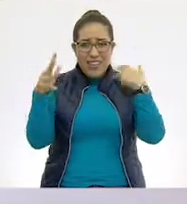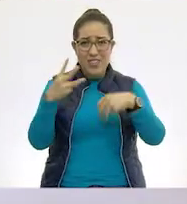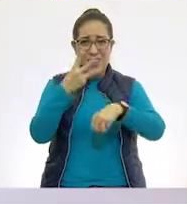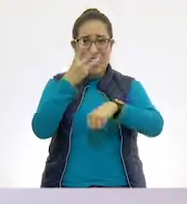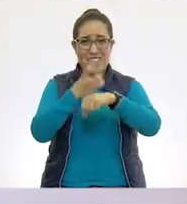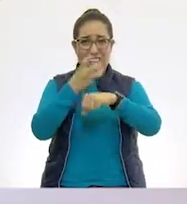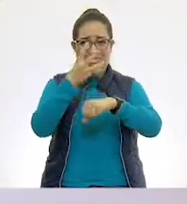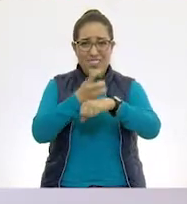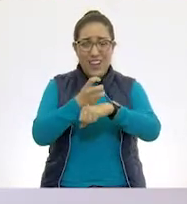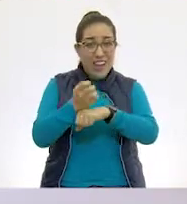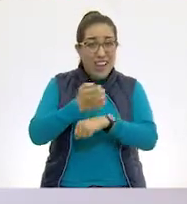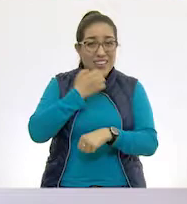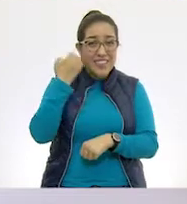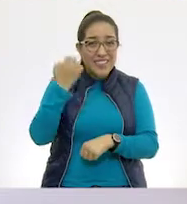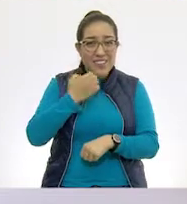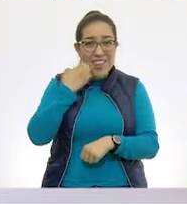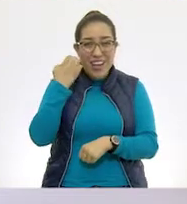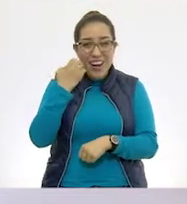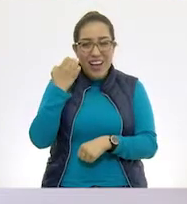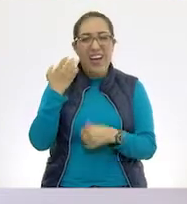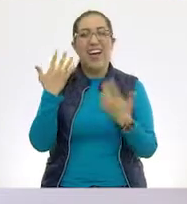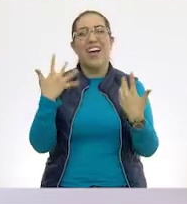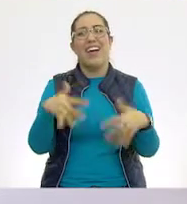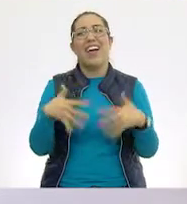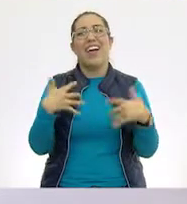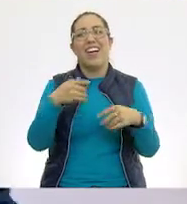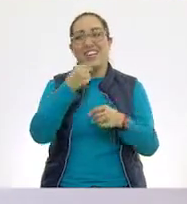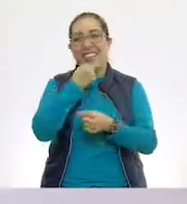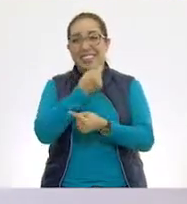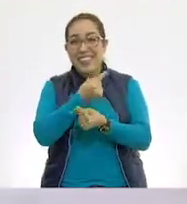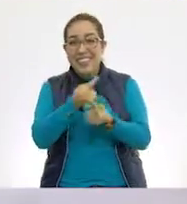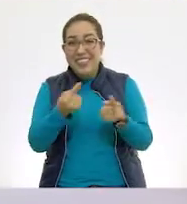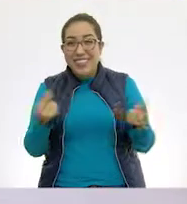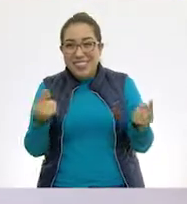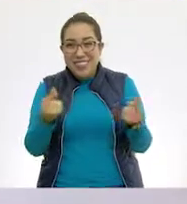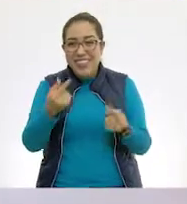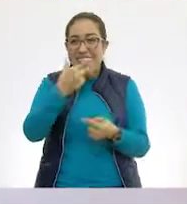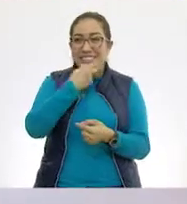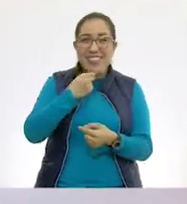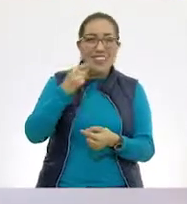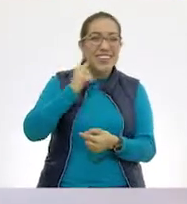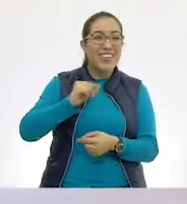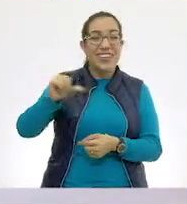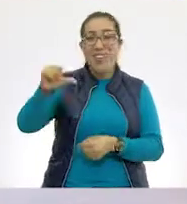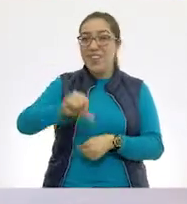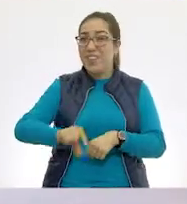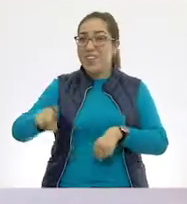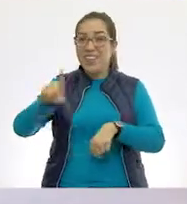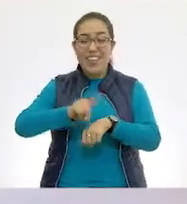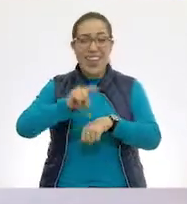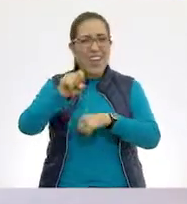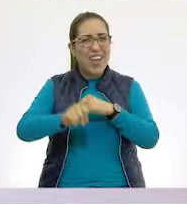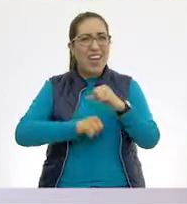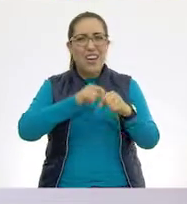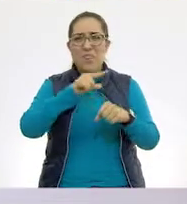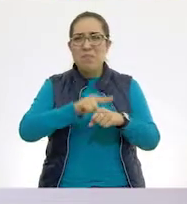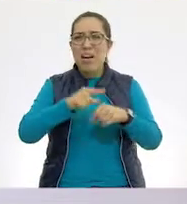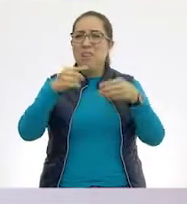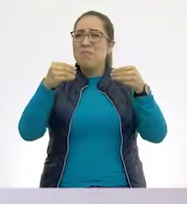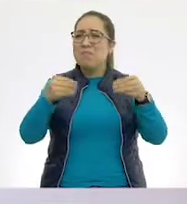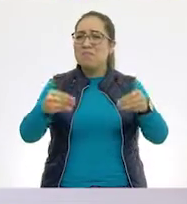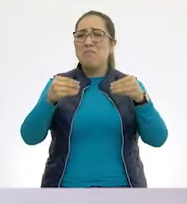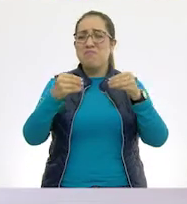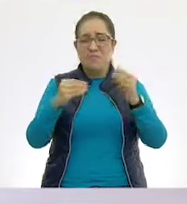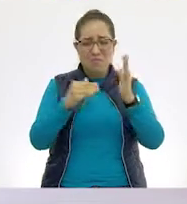grados! ¡Ay, qué criaturas tan maravillosas! Y es que hoy vamos a ver muchísimos animales y por eso estoy tan